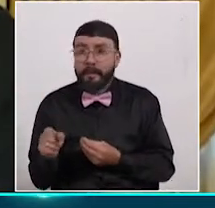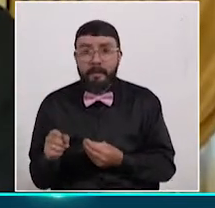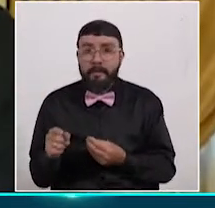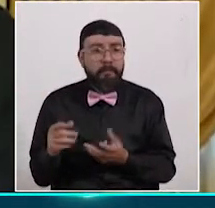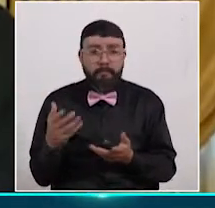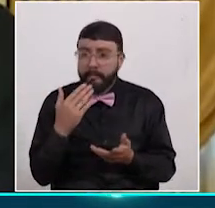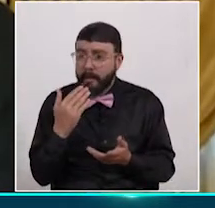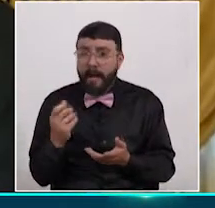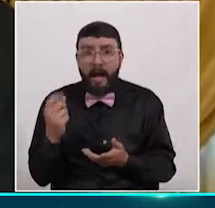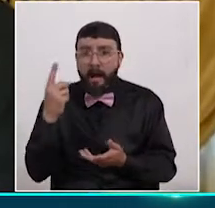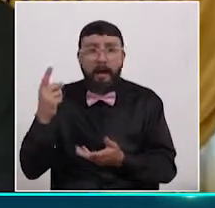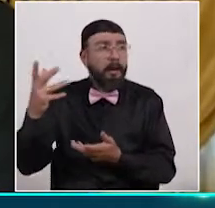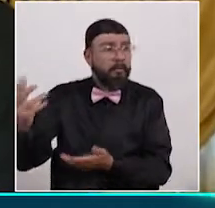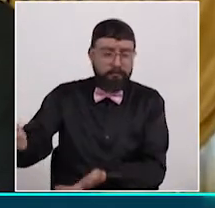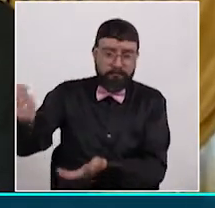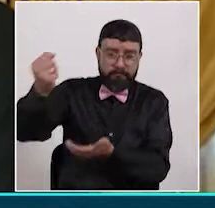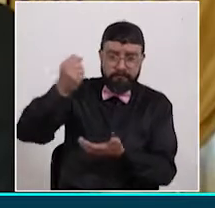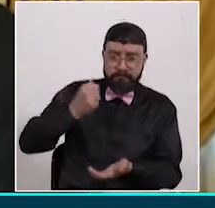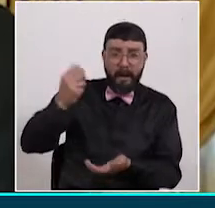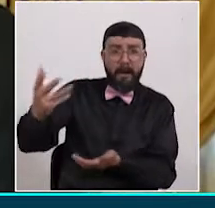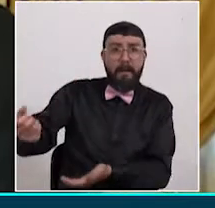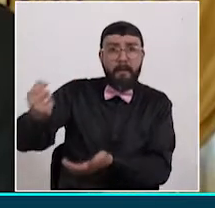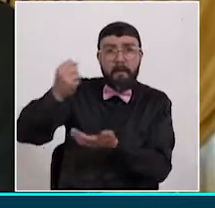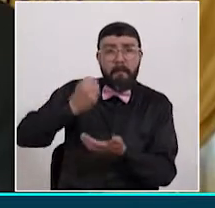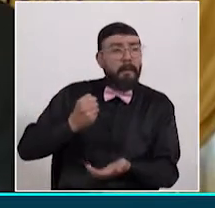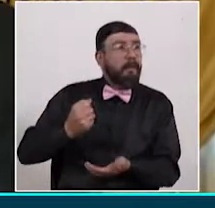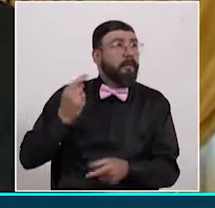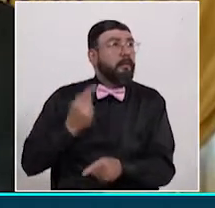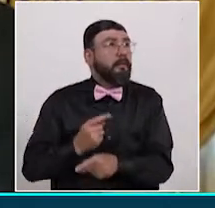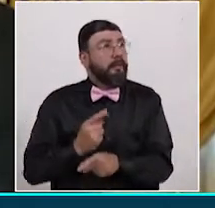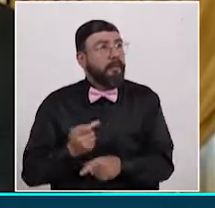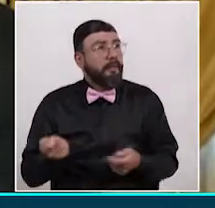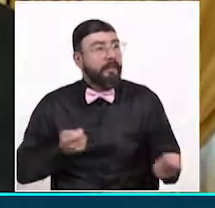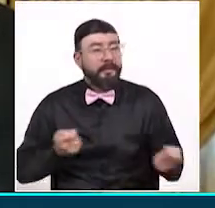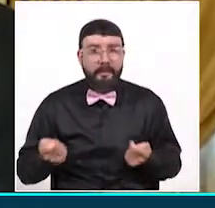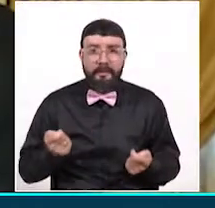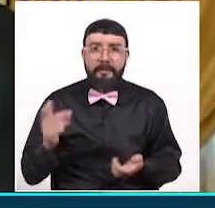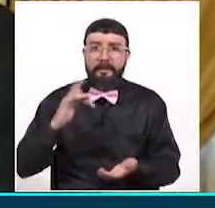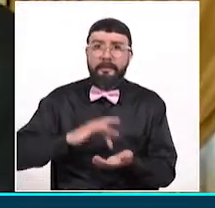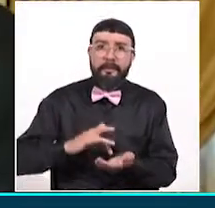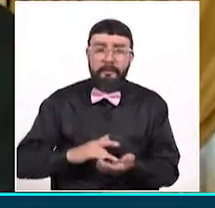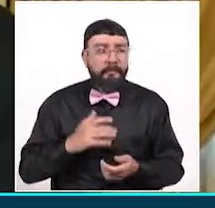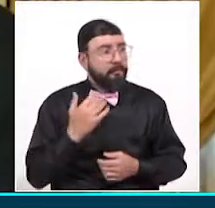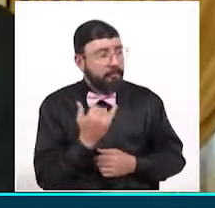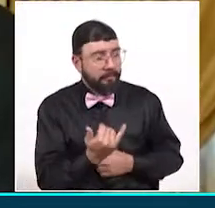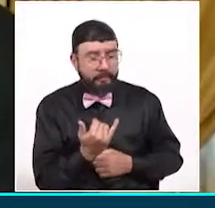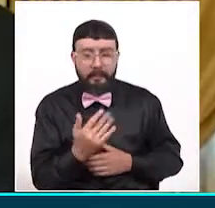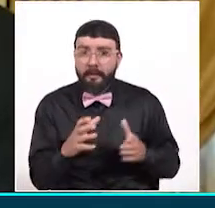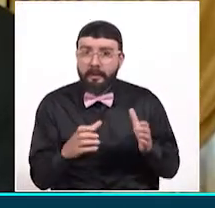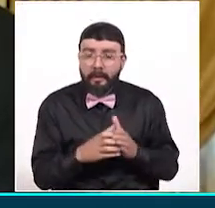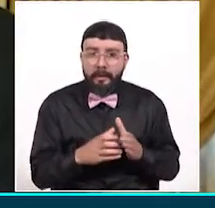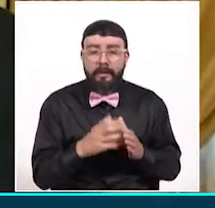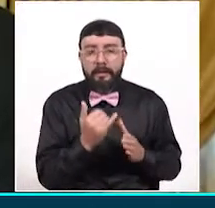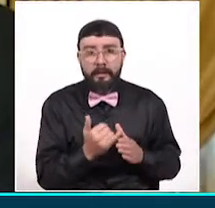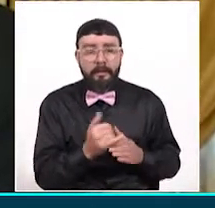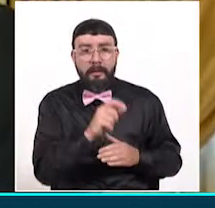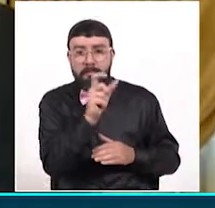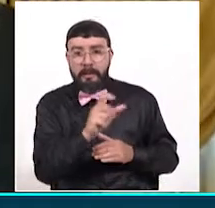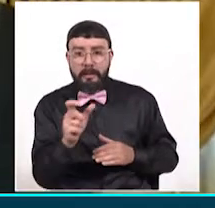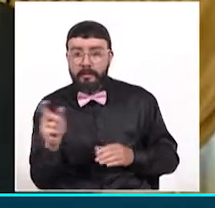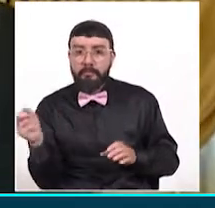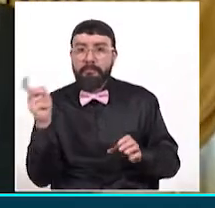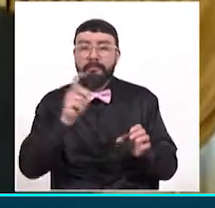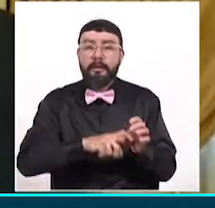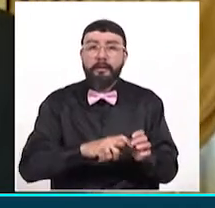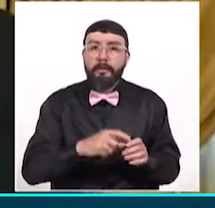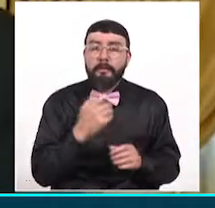de ingresos se le brinde ayuda, es que a esa persona que terminó su relación de pareja, pues